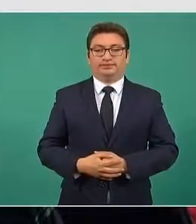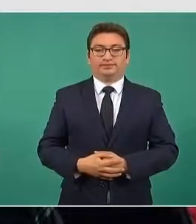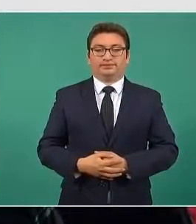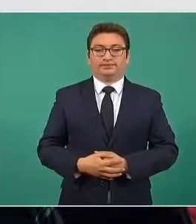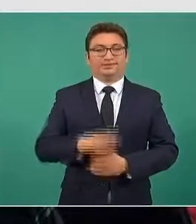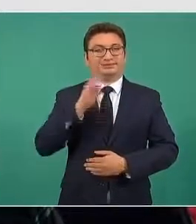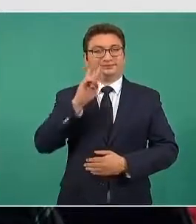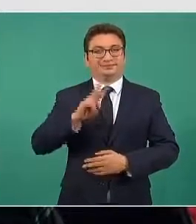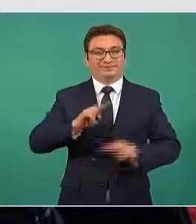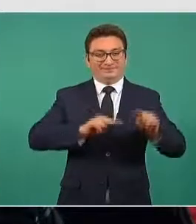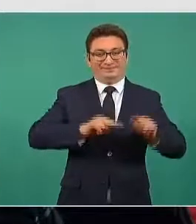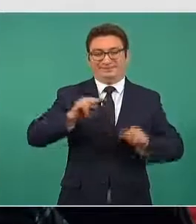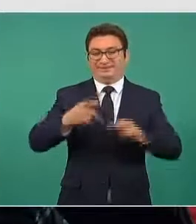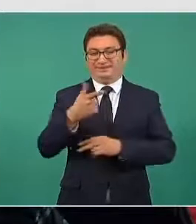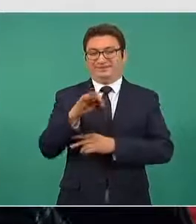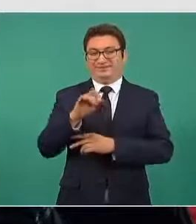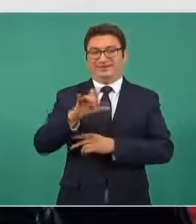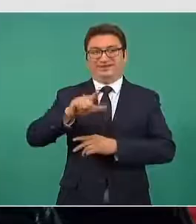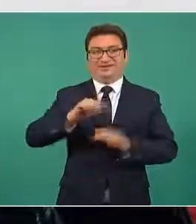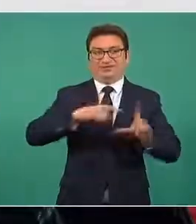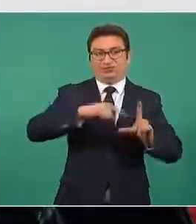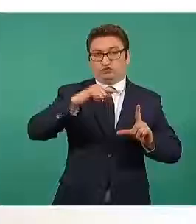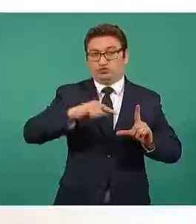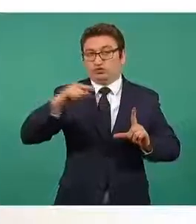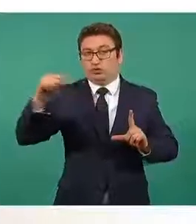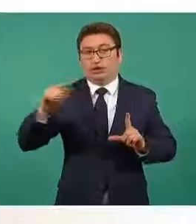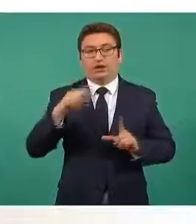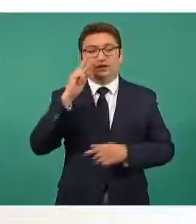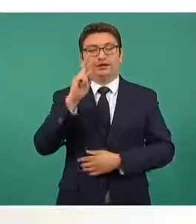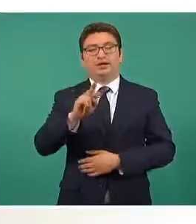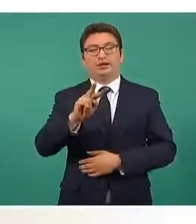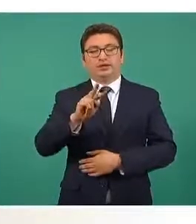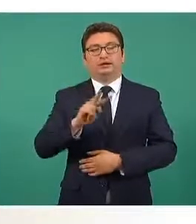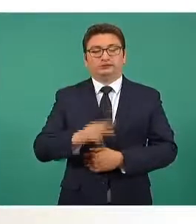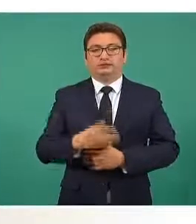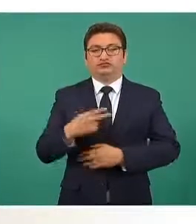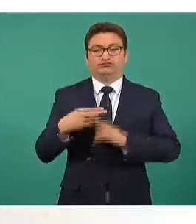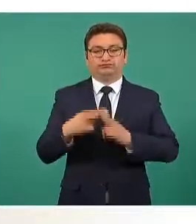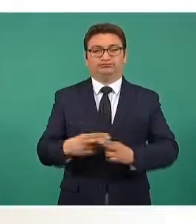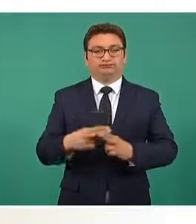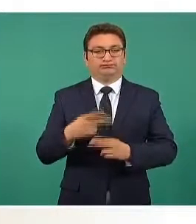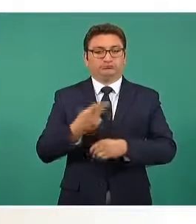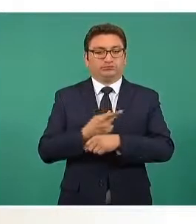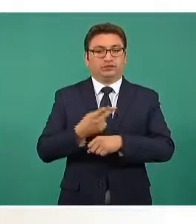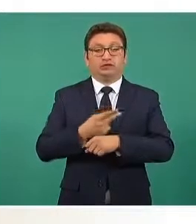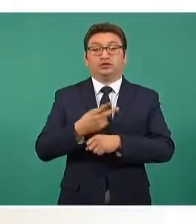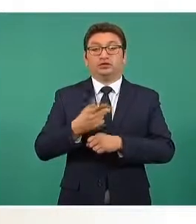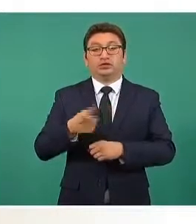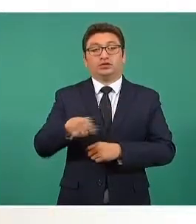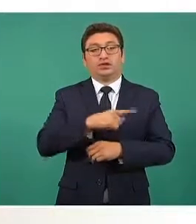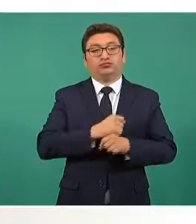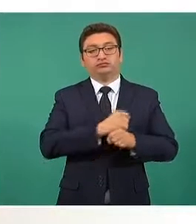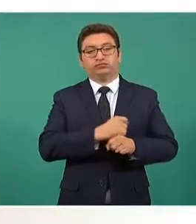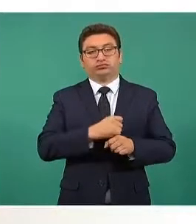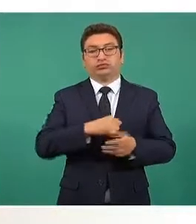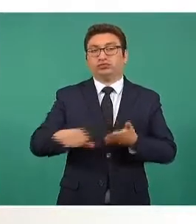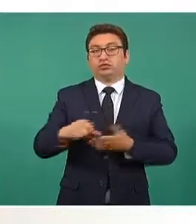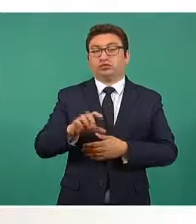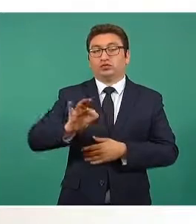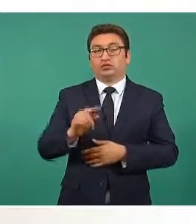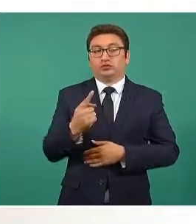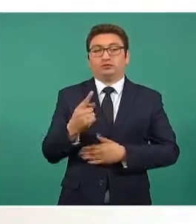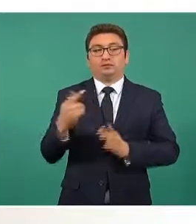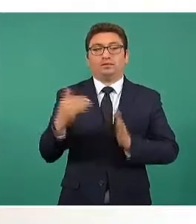gráfica finalmente decir que en lo que va de la administración se han bloqueado cuarenta y un